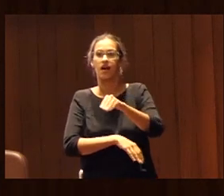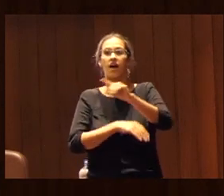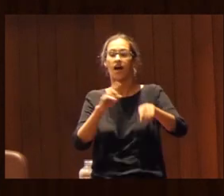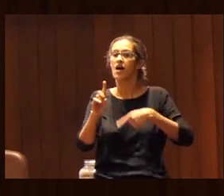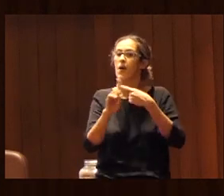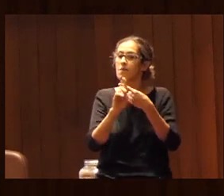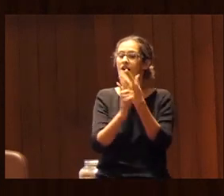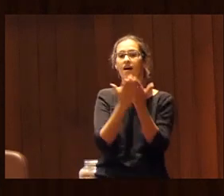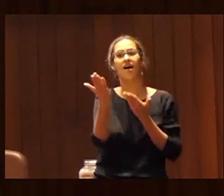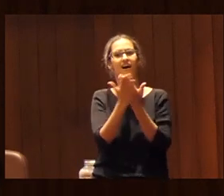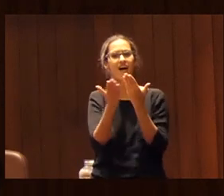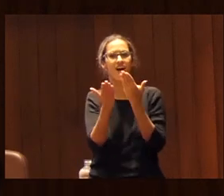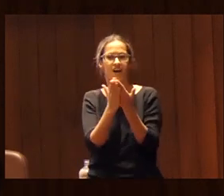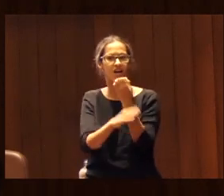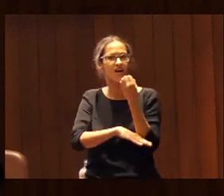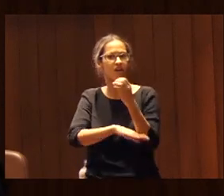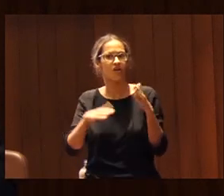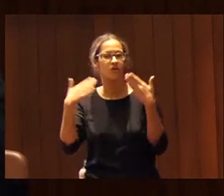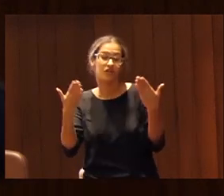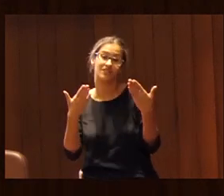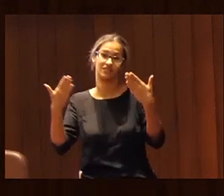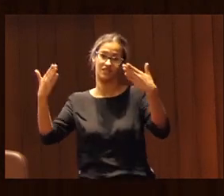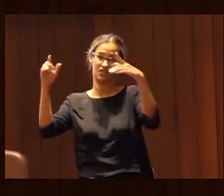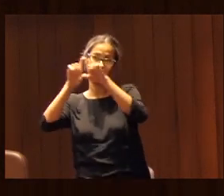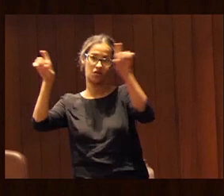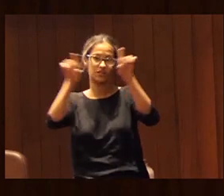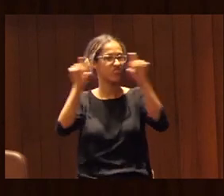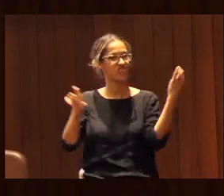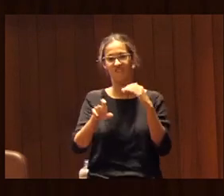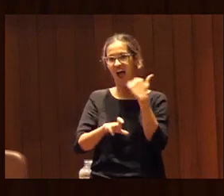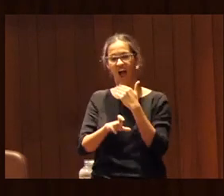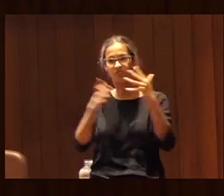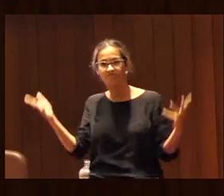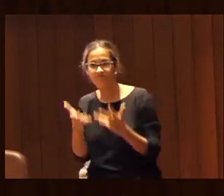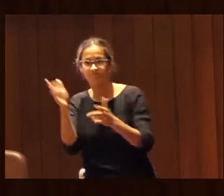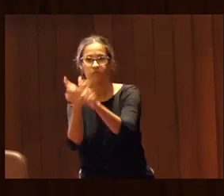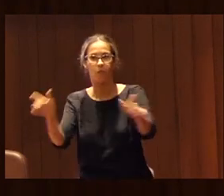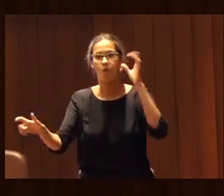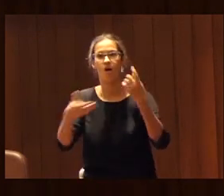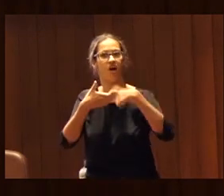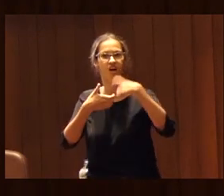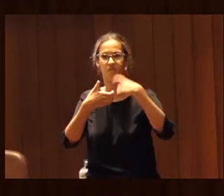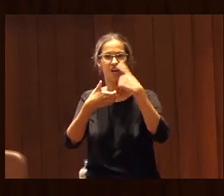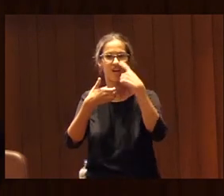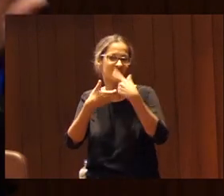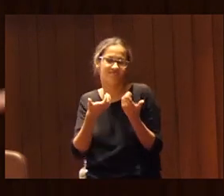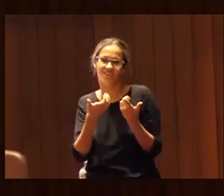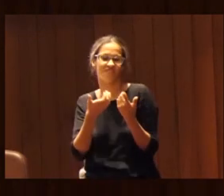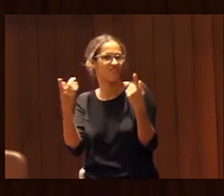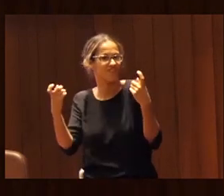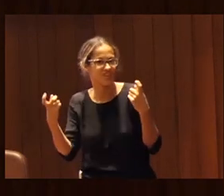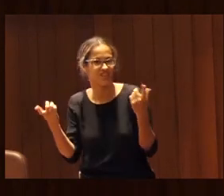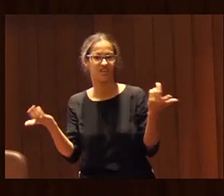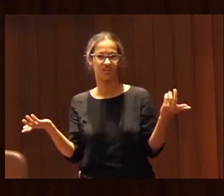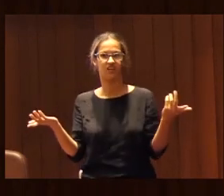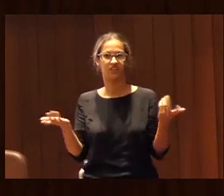reside detrás de eso es que las entidades hagan algo por fomentar la participación de las mujeres pero no es suficiente porque si no las tengo no recibo ya